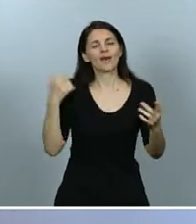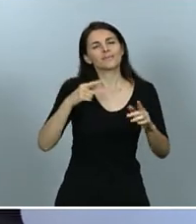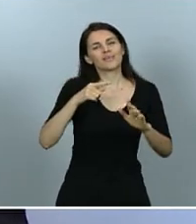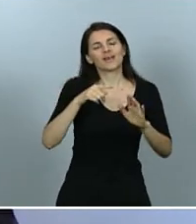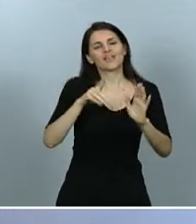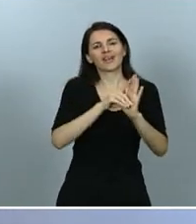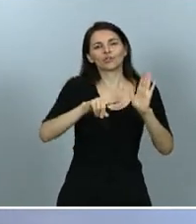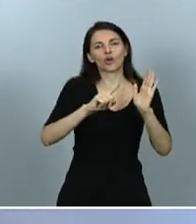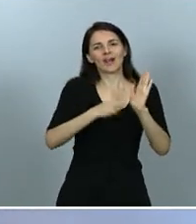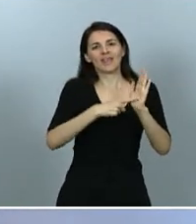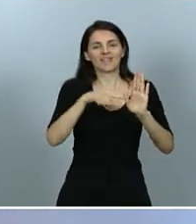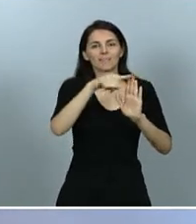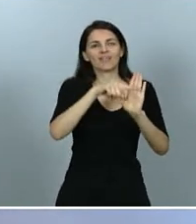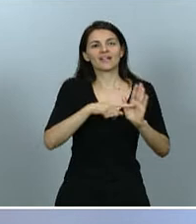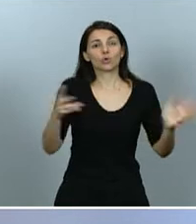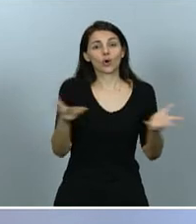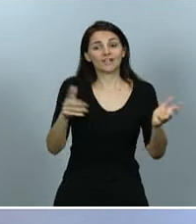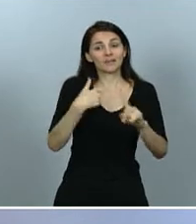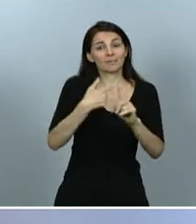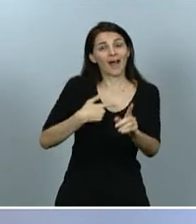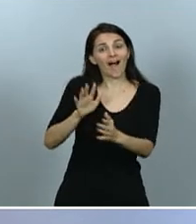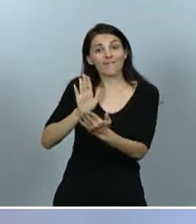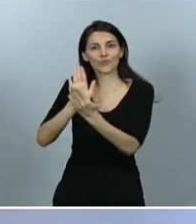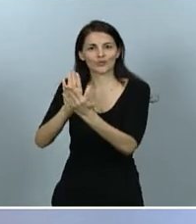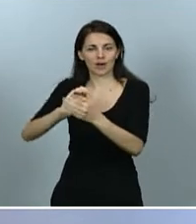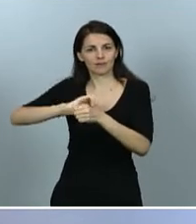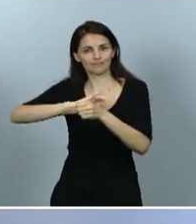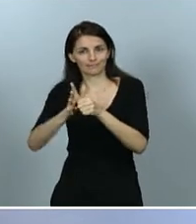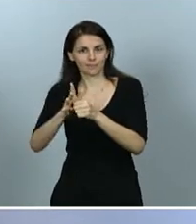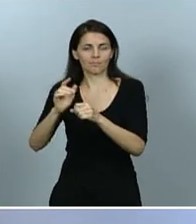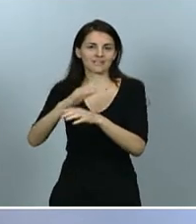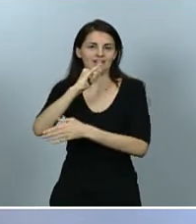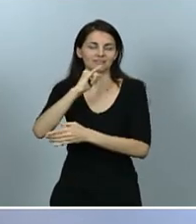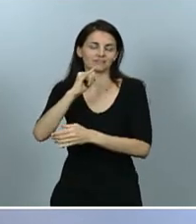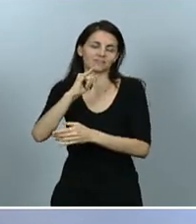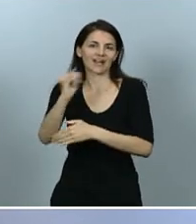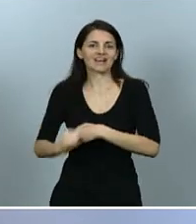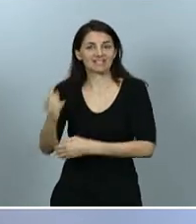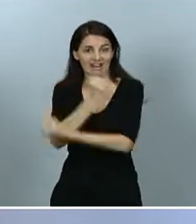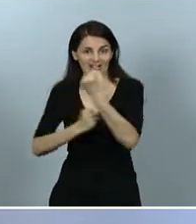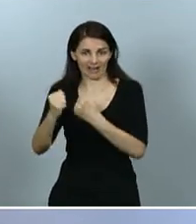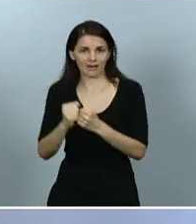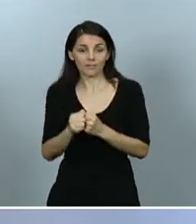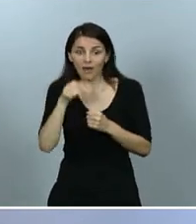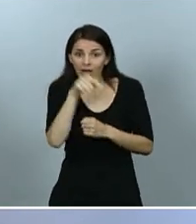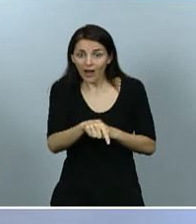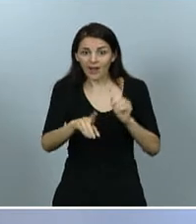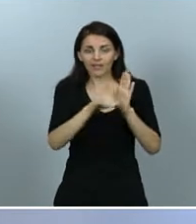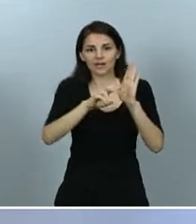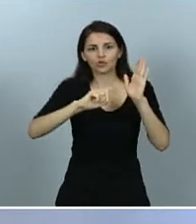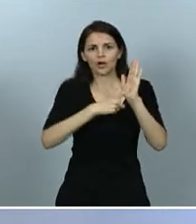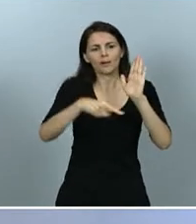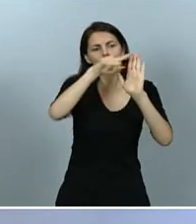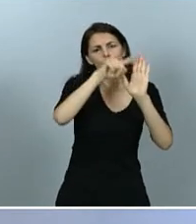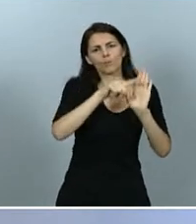para hacer frente a la crisis sanitaria ocasionada por el COVID-19, que recoge todas aquellas medidas que estaban vigentes en el periodo de estado de alarma, que